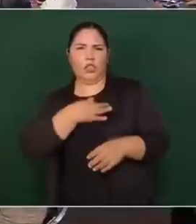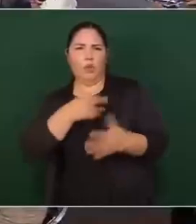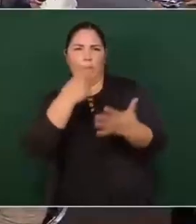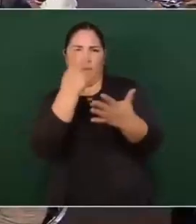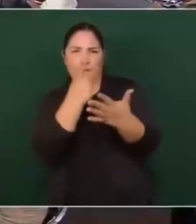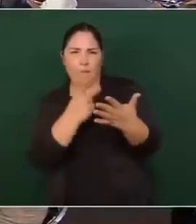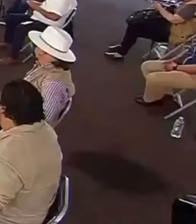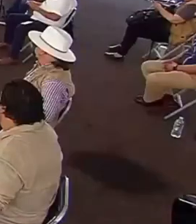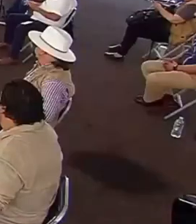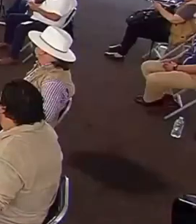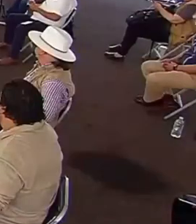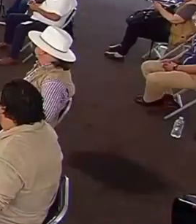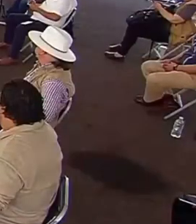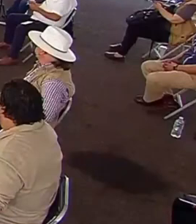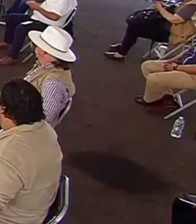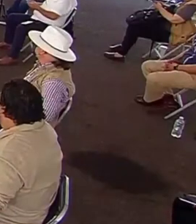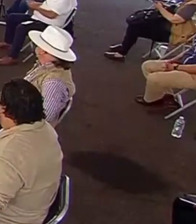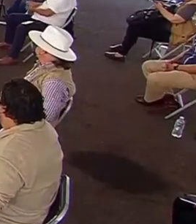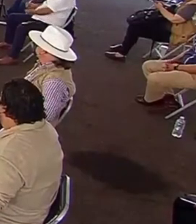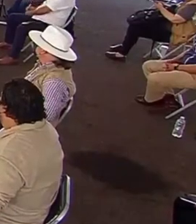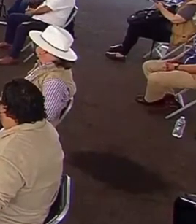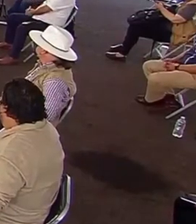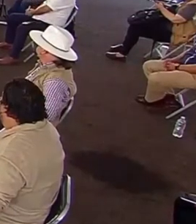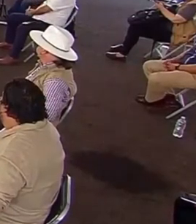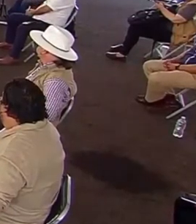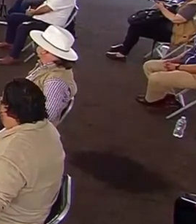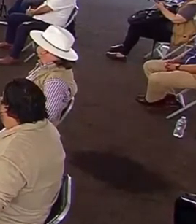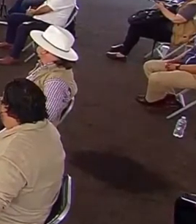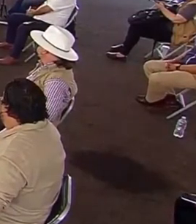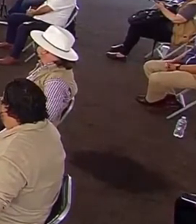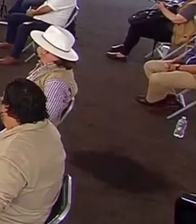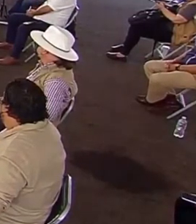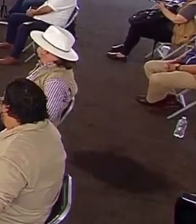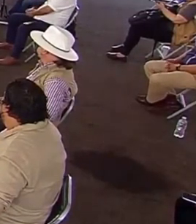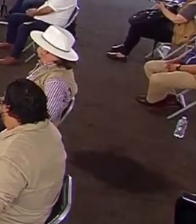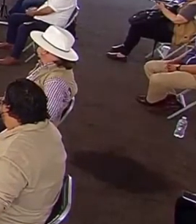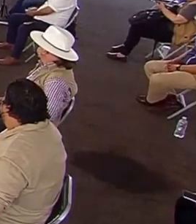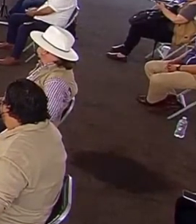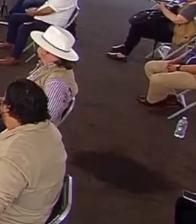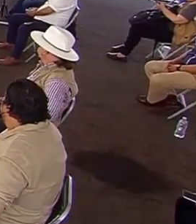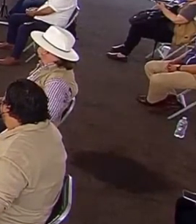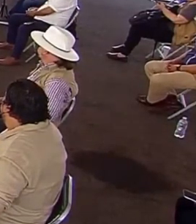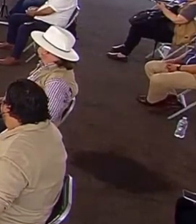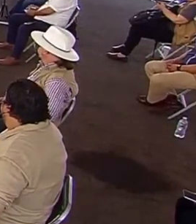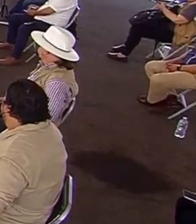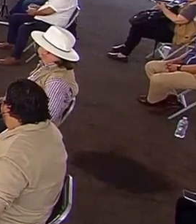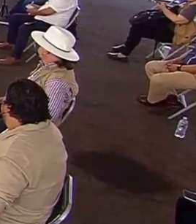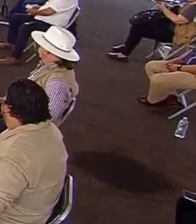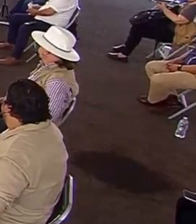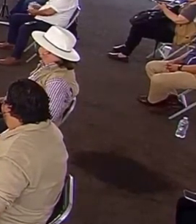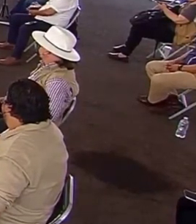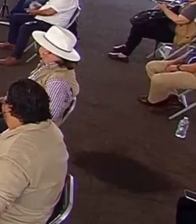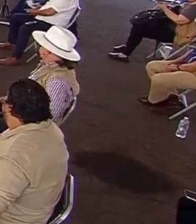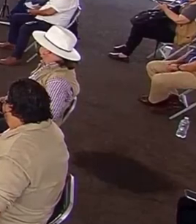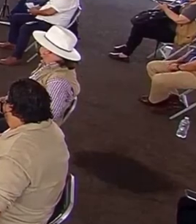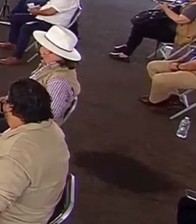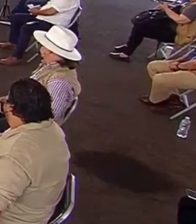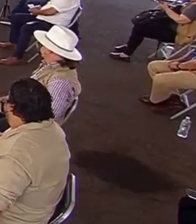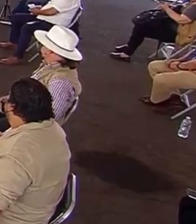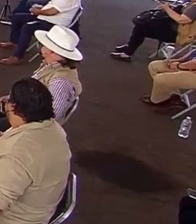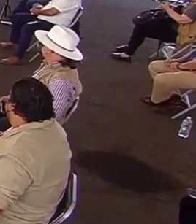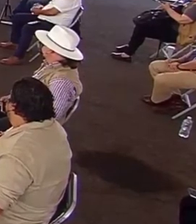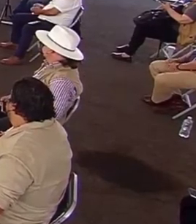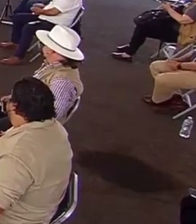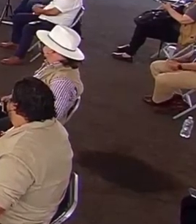planes que tienen para que los jóvenes no se vayan por el lado de la delincuencia. Pero pues cómo vamos a